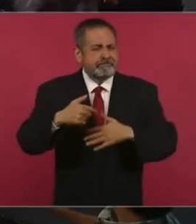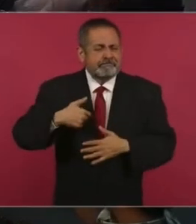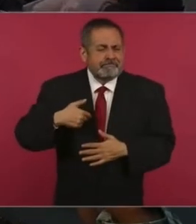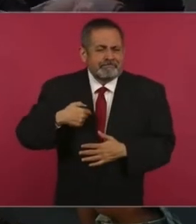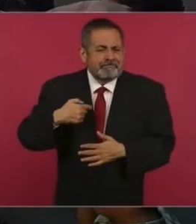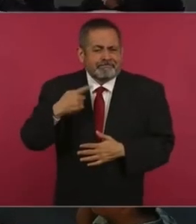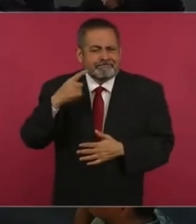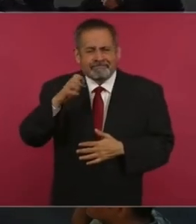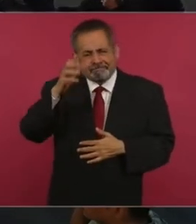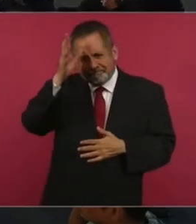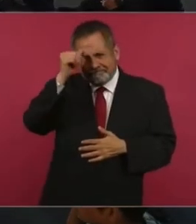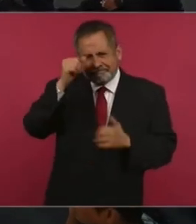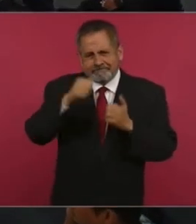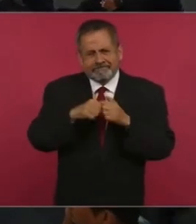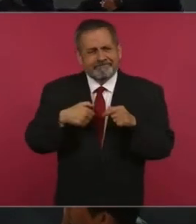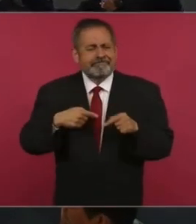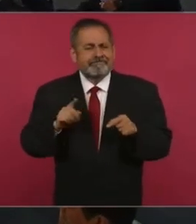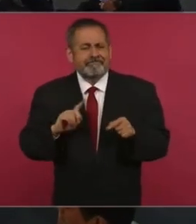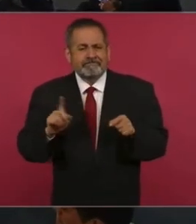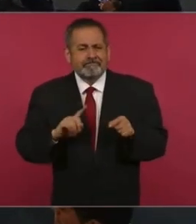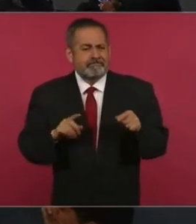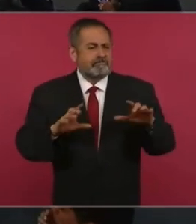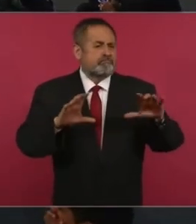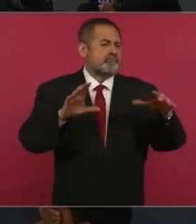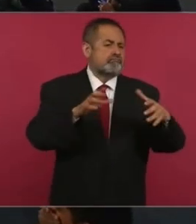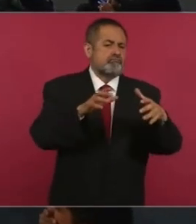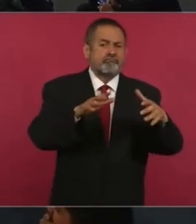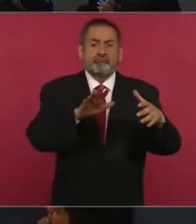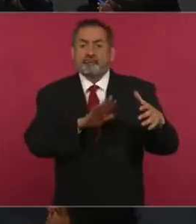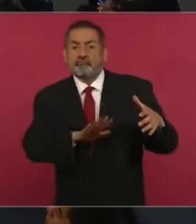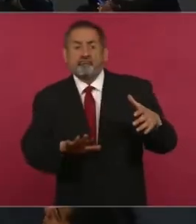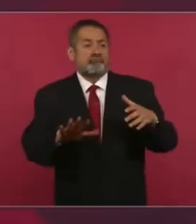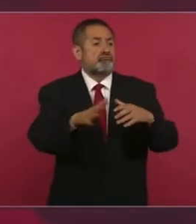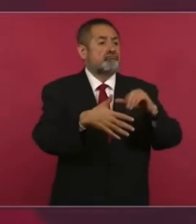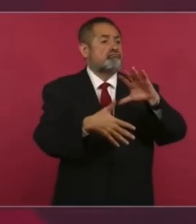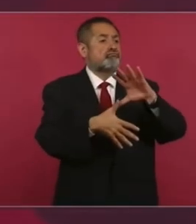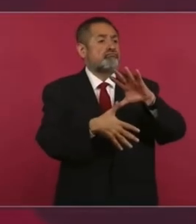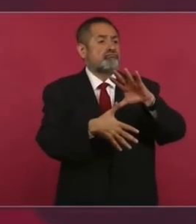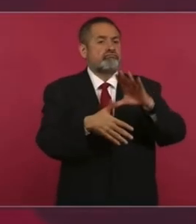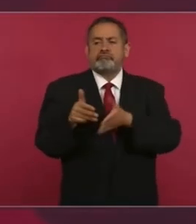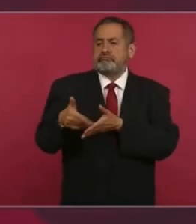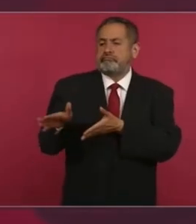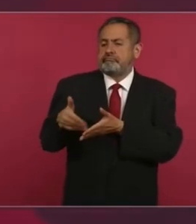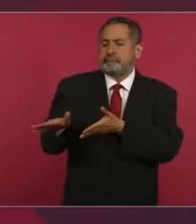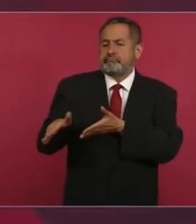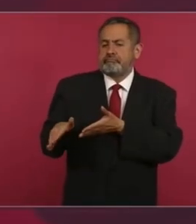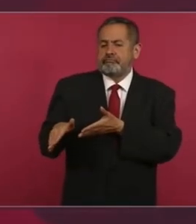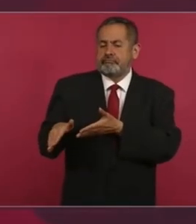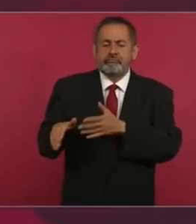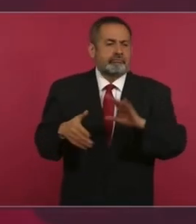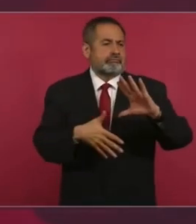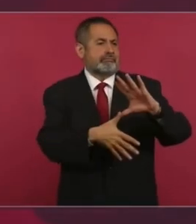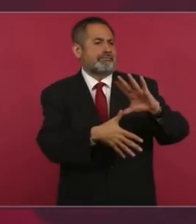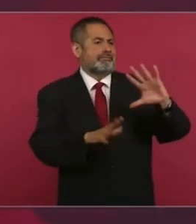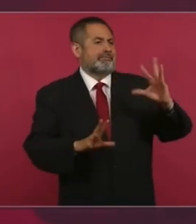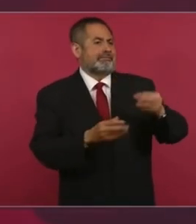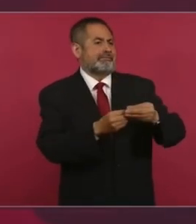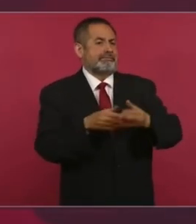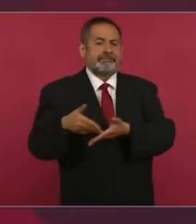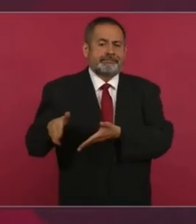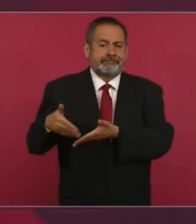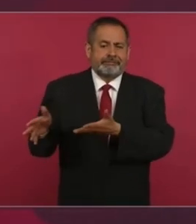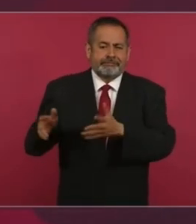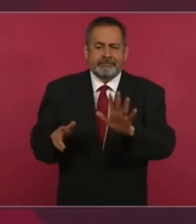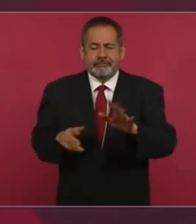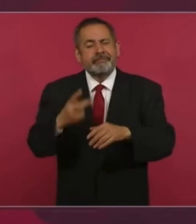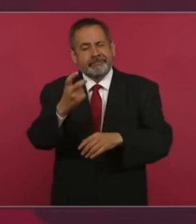acuerdo en que si ya se hace una cumbre de las Américas no se invite a todos los países, entonces